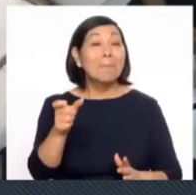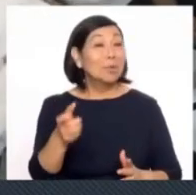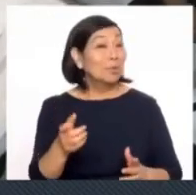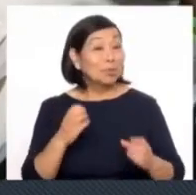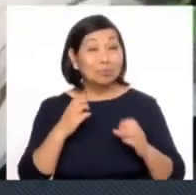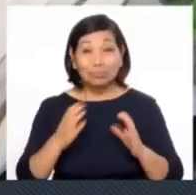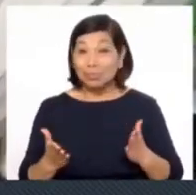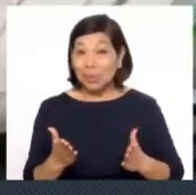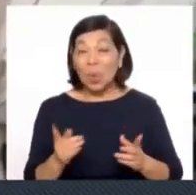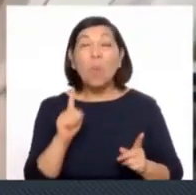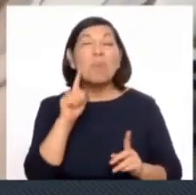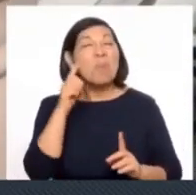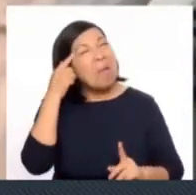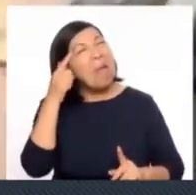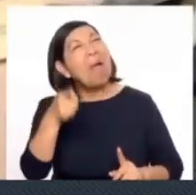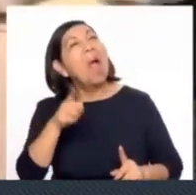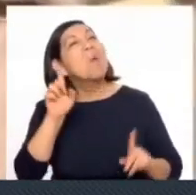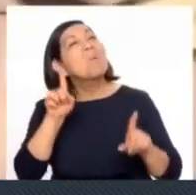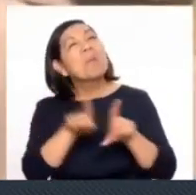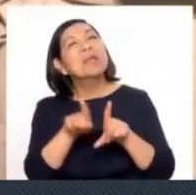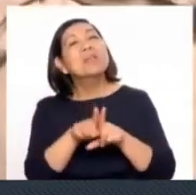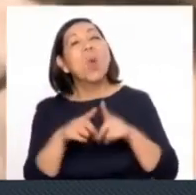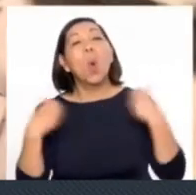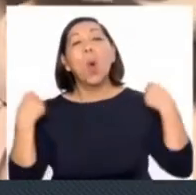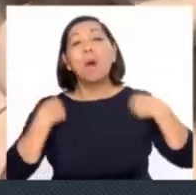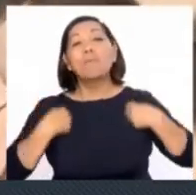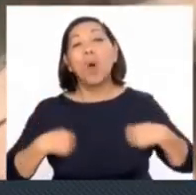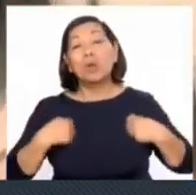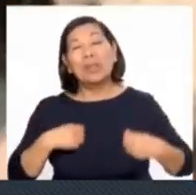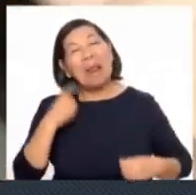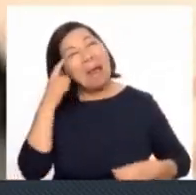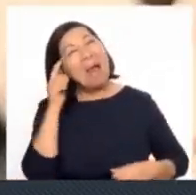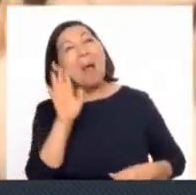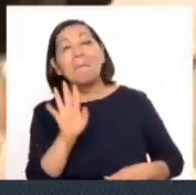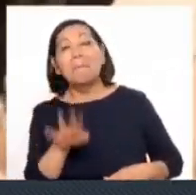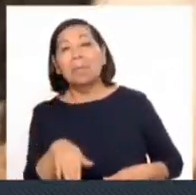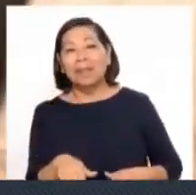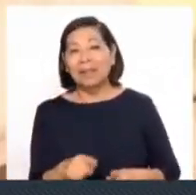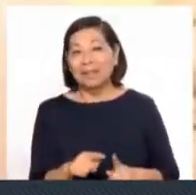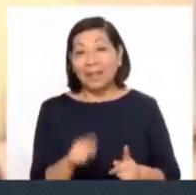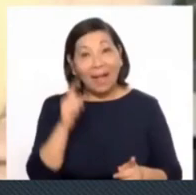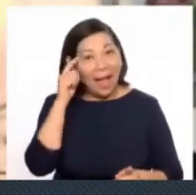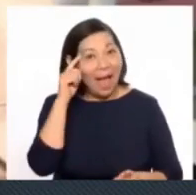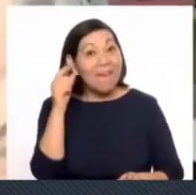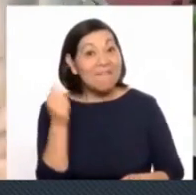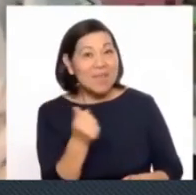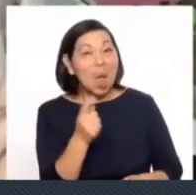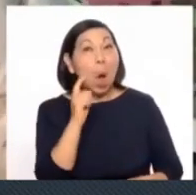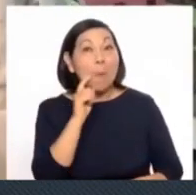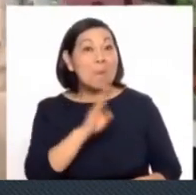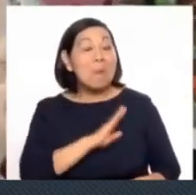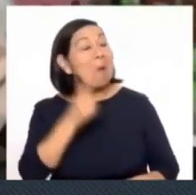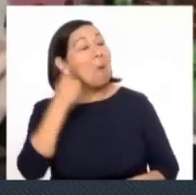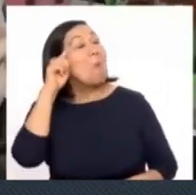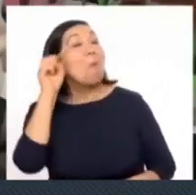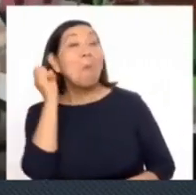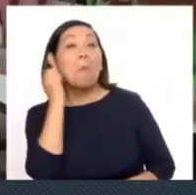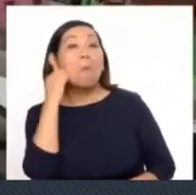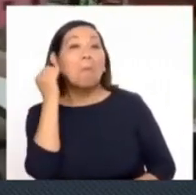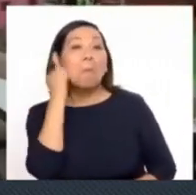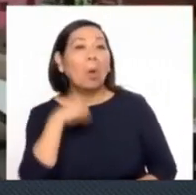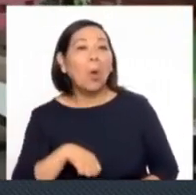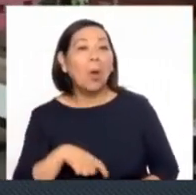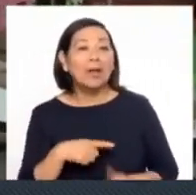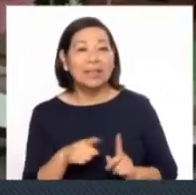no es un robot, es una mochila. Ajá, claro. Exactamente. Perfecto. Una buena estrategia. Entonces, el robot, a través